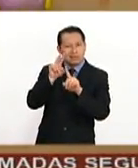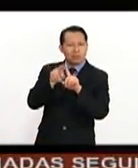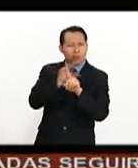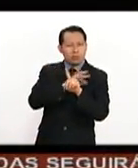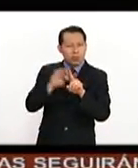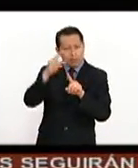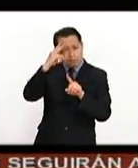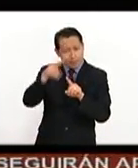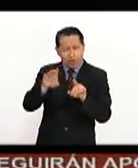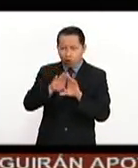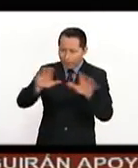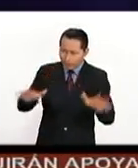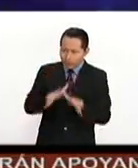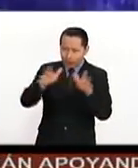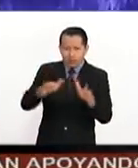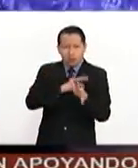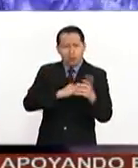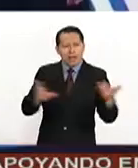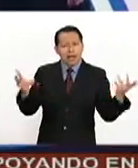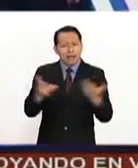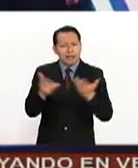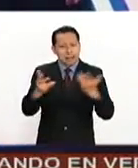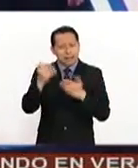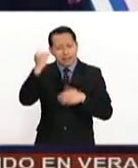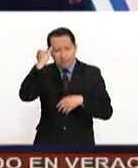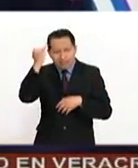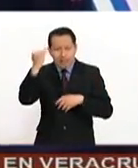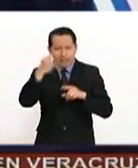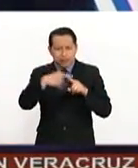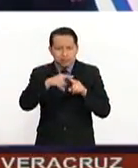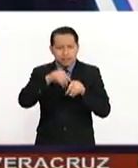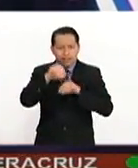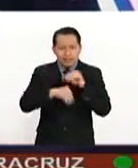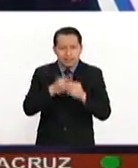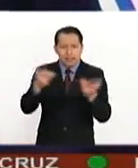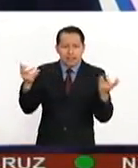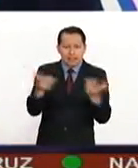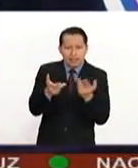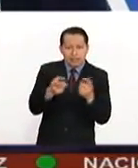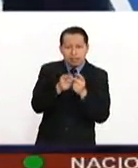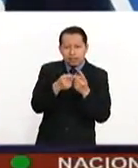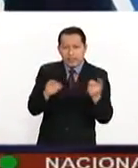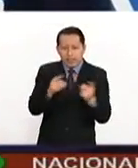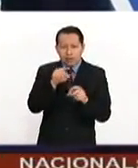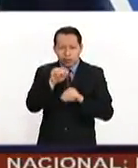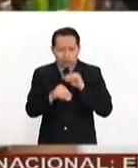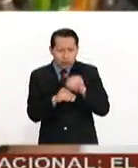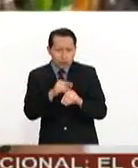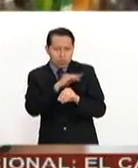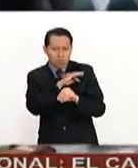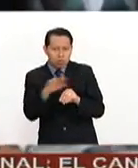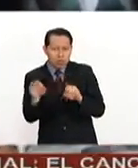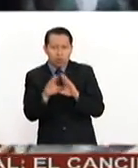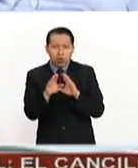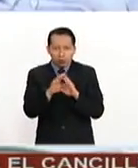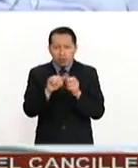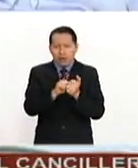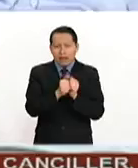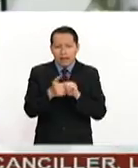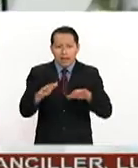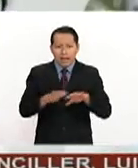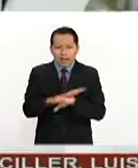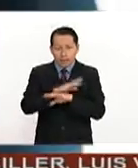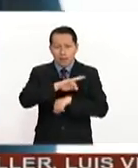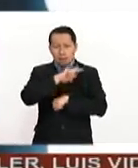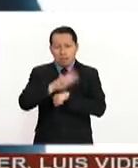emprendedor, un país donde las industrias creativas generen contenidos y desarrollos intelectuales que transformen al país. La